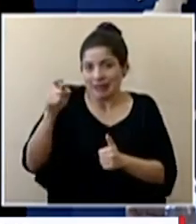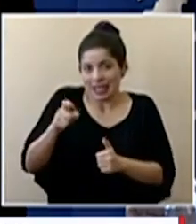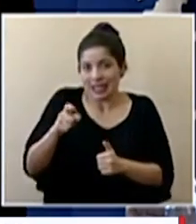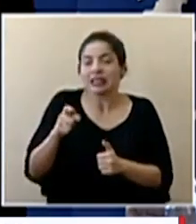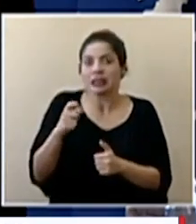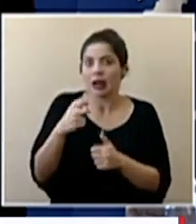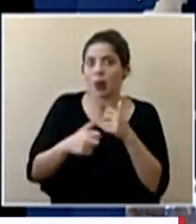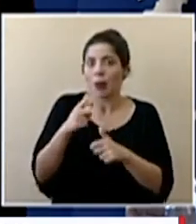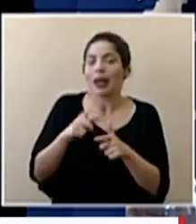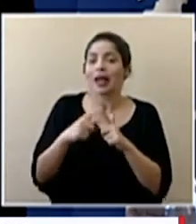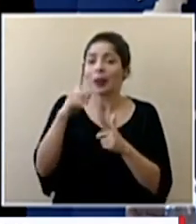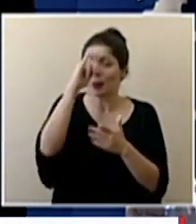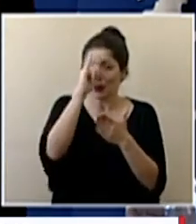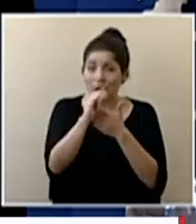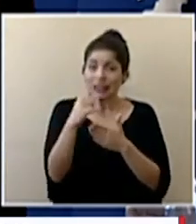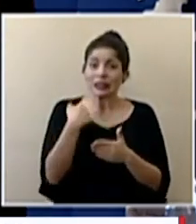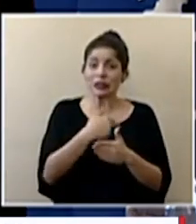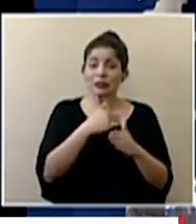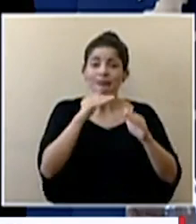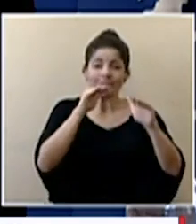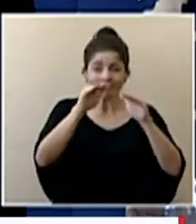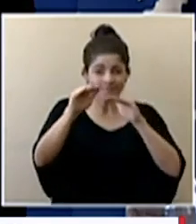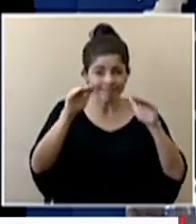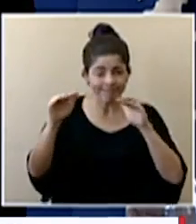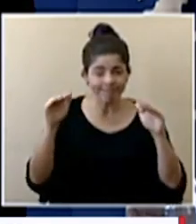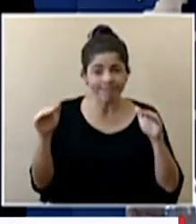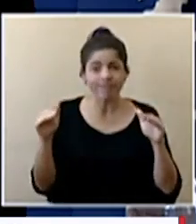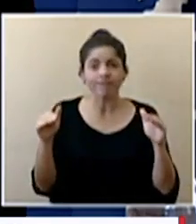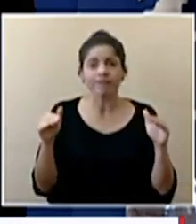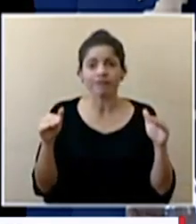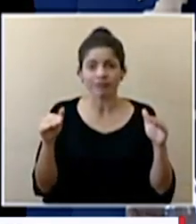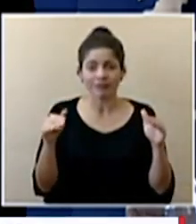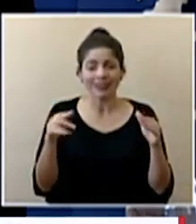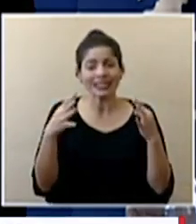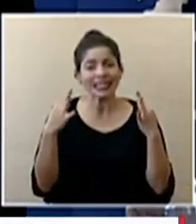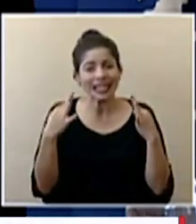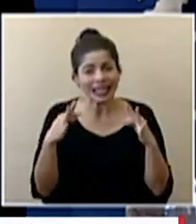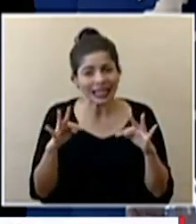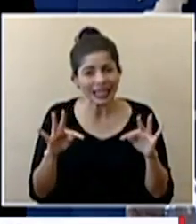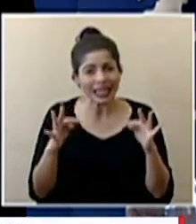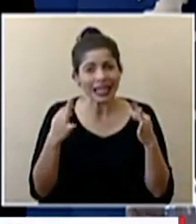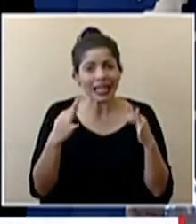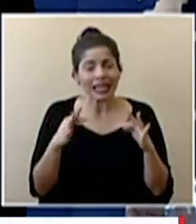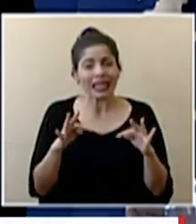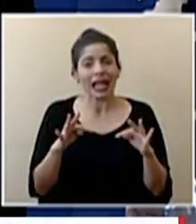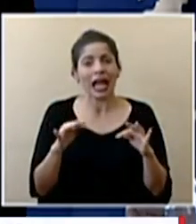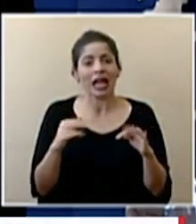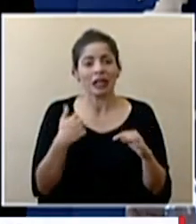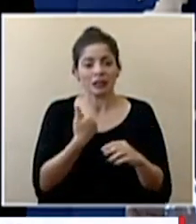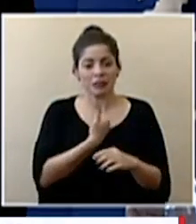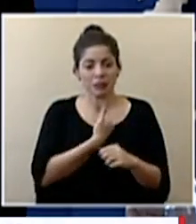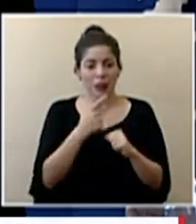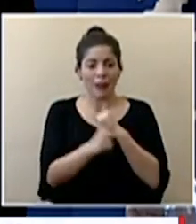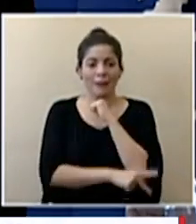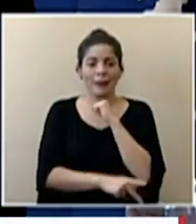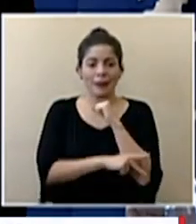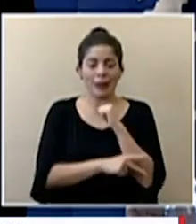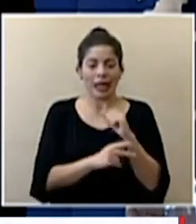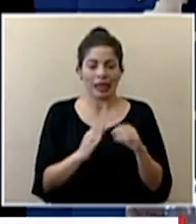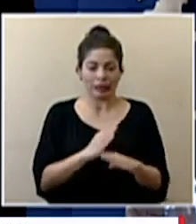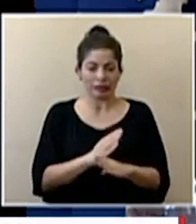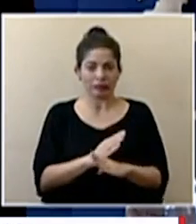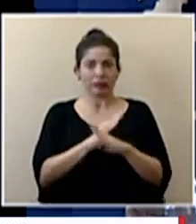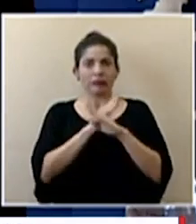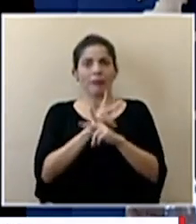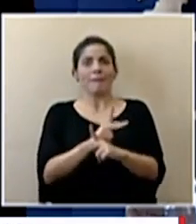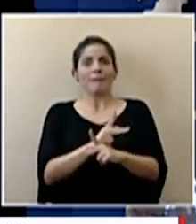es que hemos hecho un llamado de tratar de blindarnos como país en la medida de lo